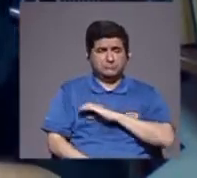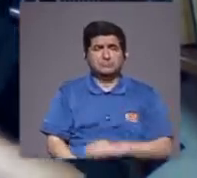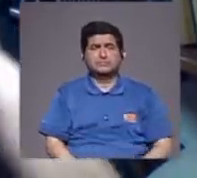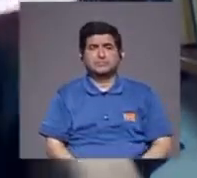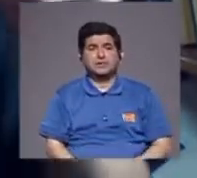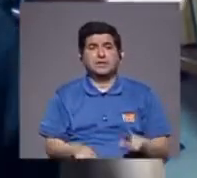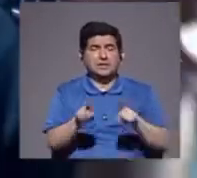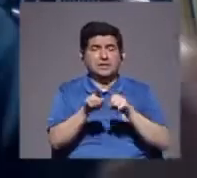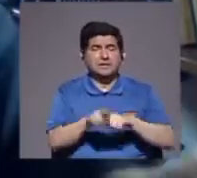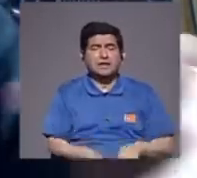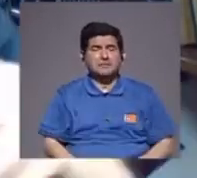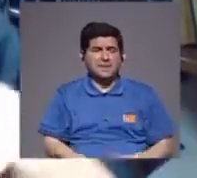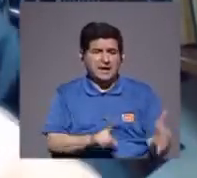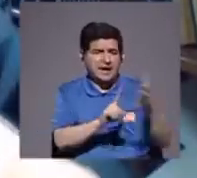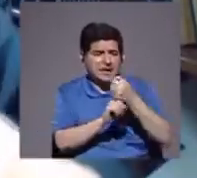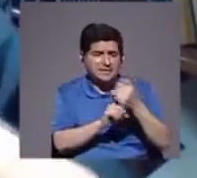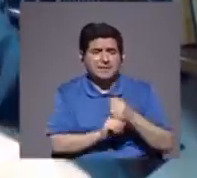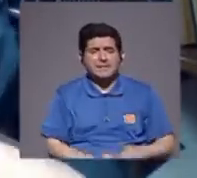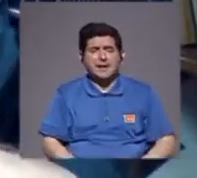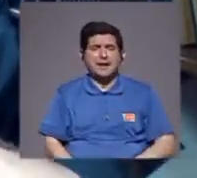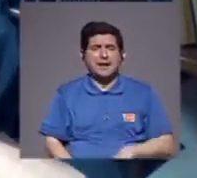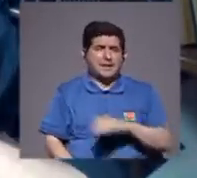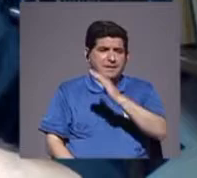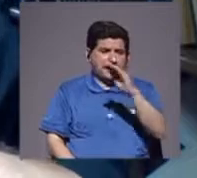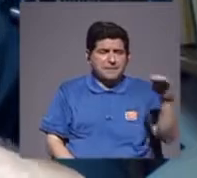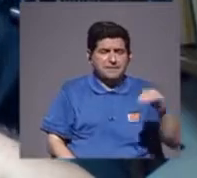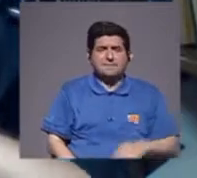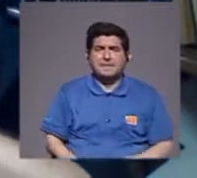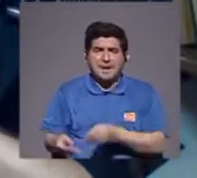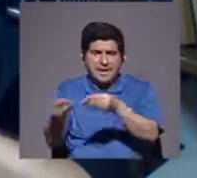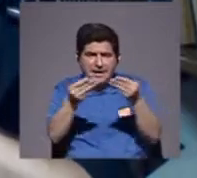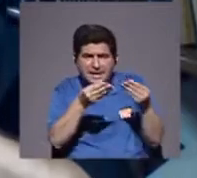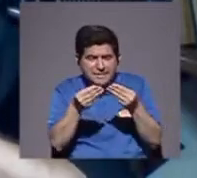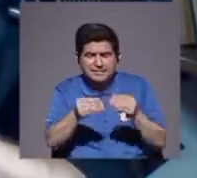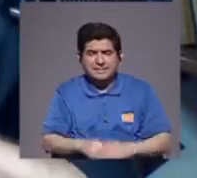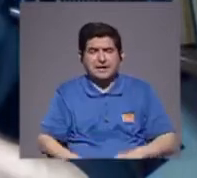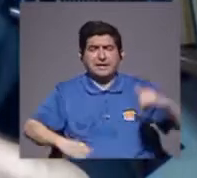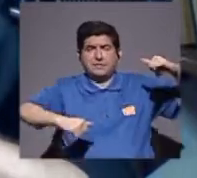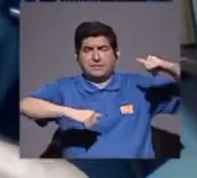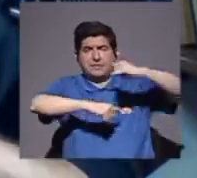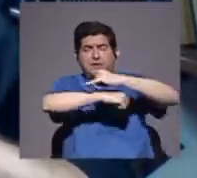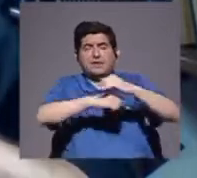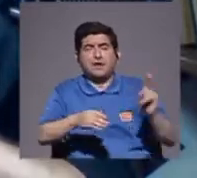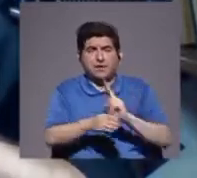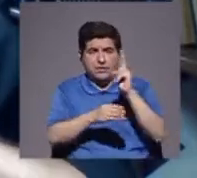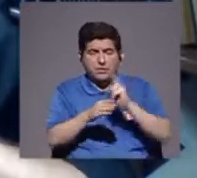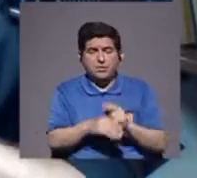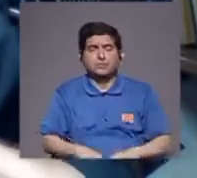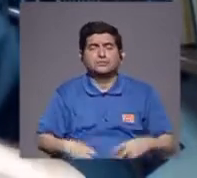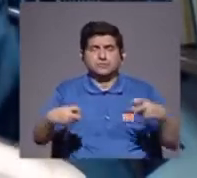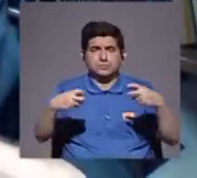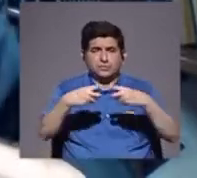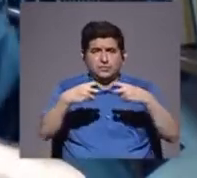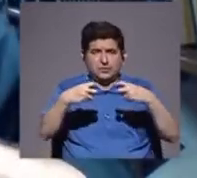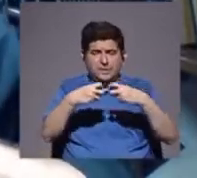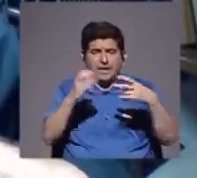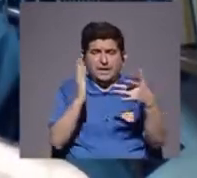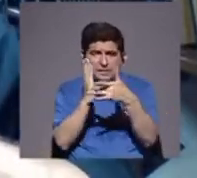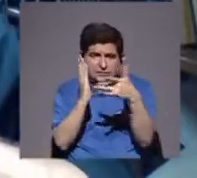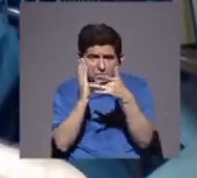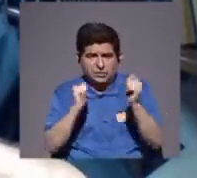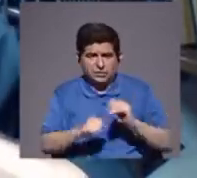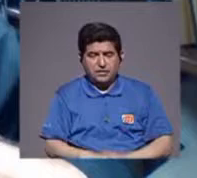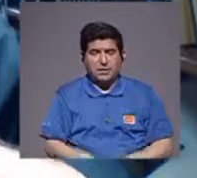interdicción en el mar, y la interdicción en tierra, y en el aire, y en el uso de, obviamente, de las cuestiones electrónicas, que son muy importantes,